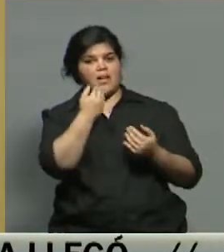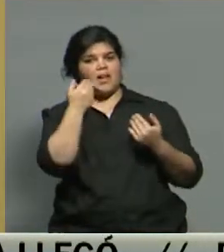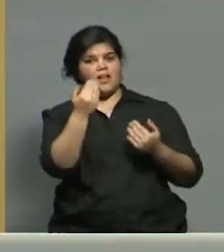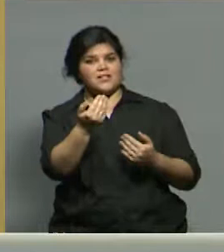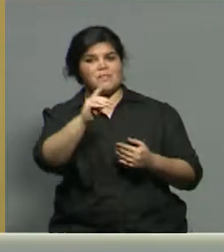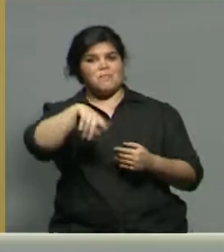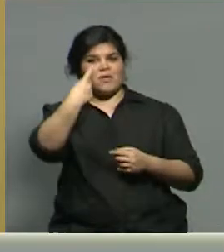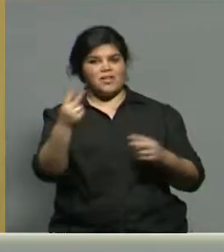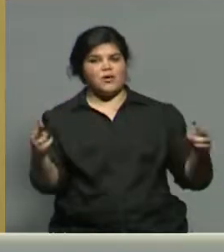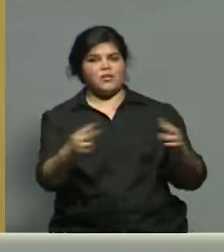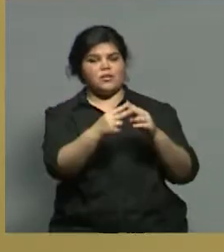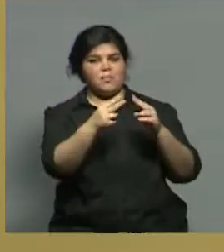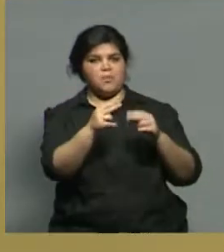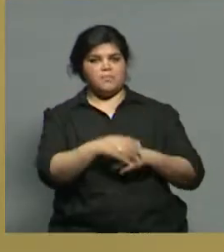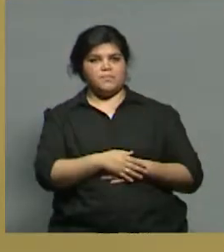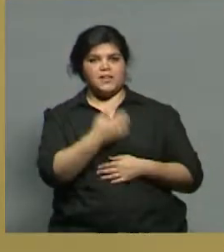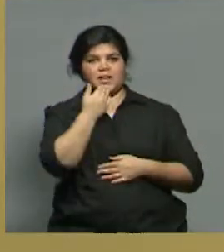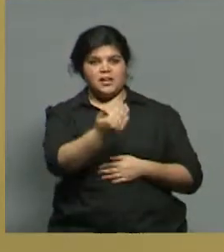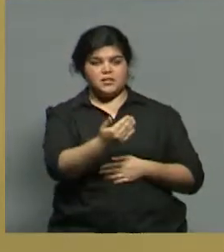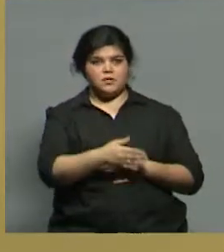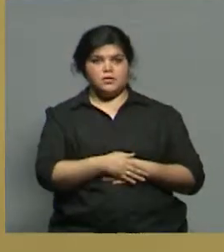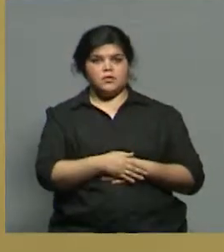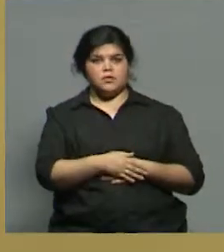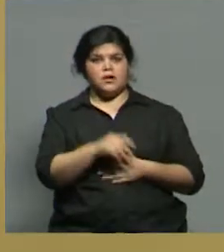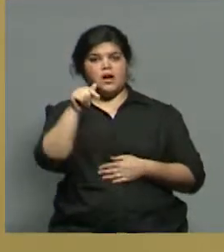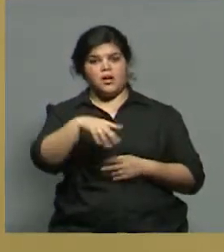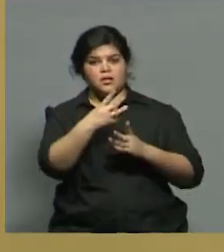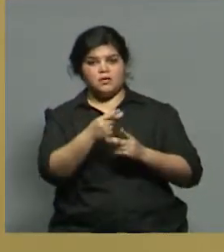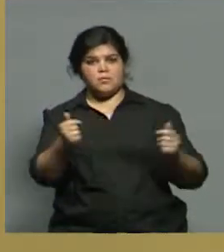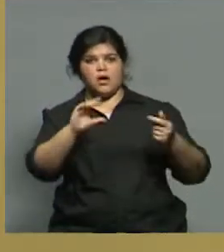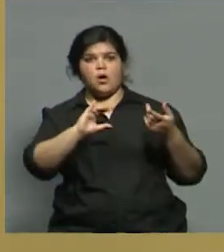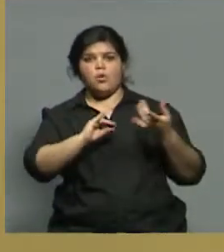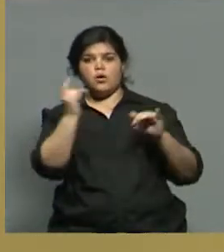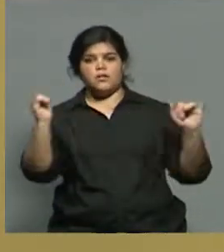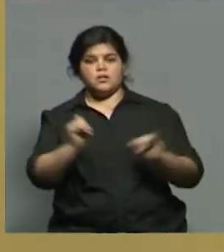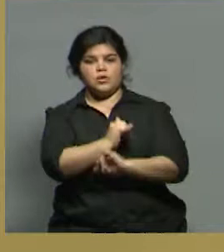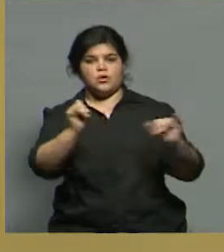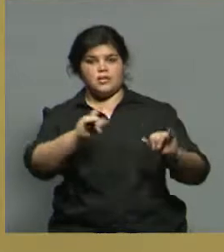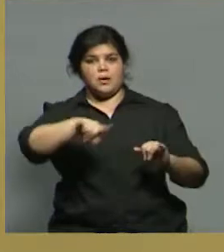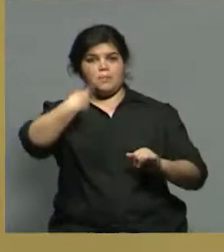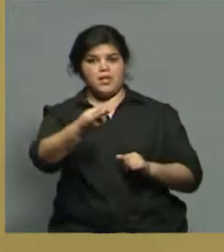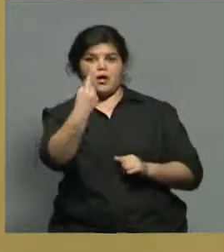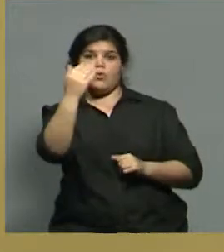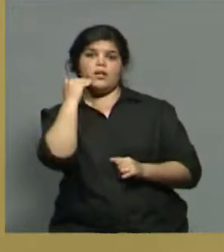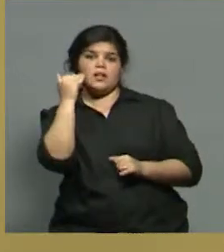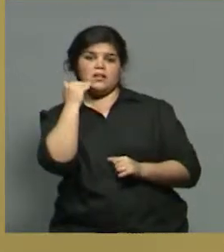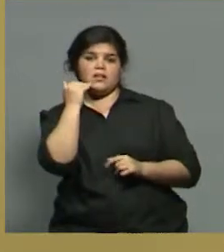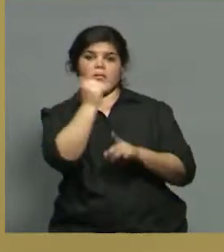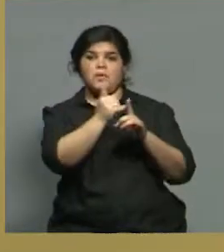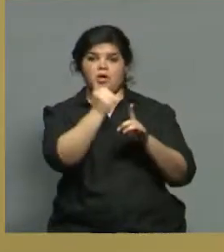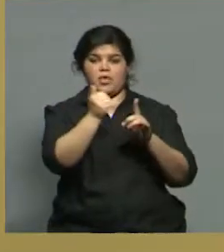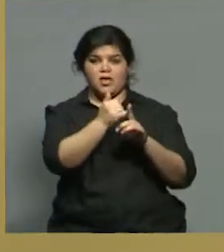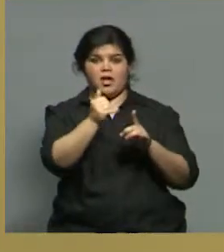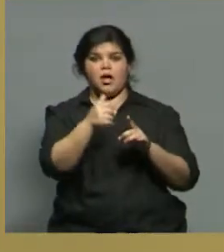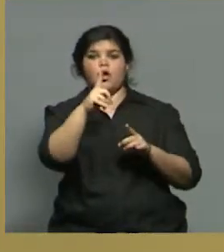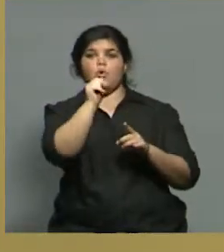reencontramos mañana, muchas gracias. Vamos a terminar esta edición de Universidad Noticias, acuérdate que mañana a las 13 está la edición del mediodía con